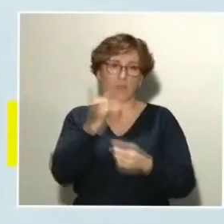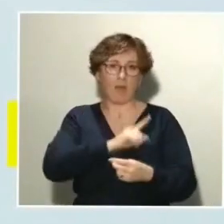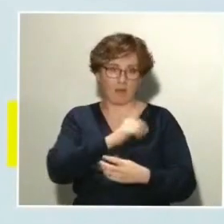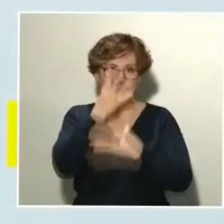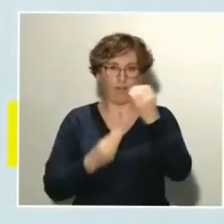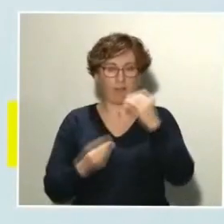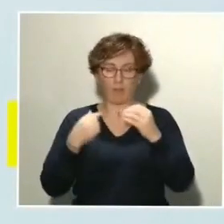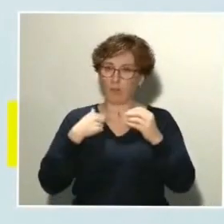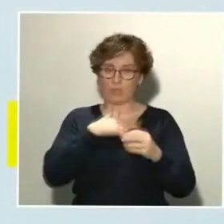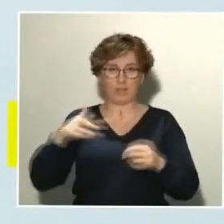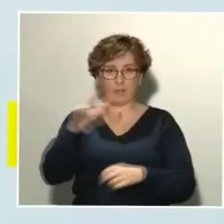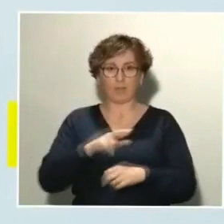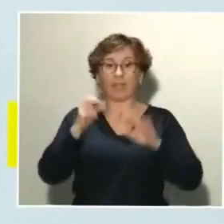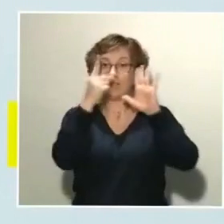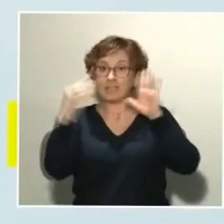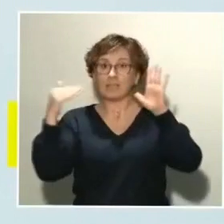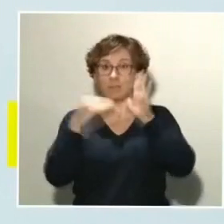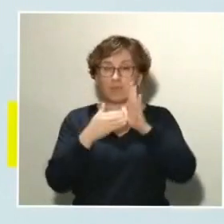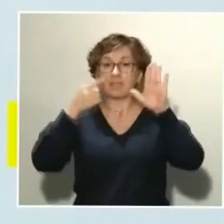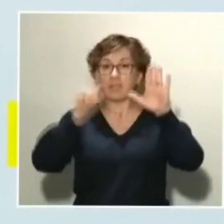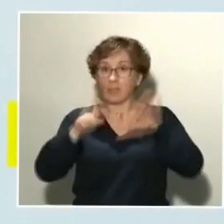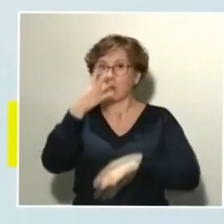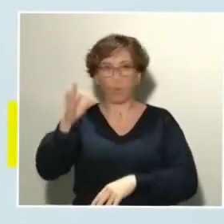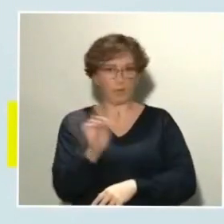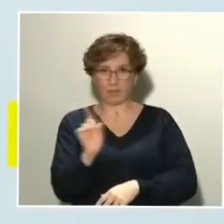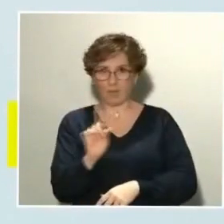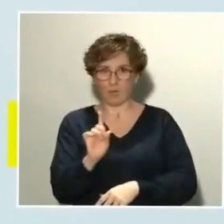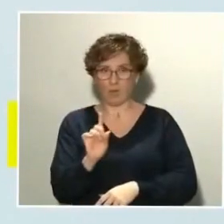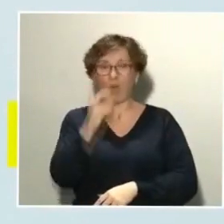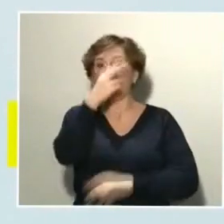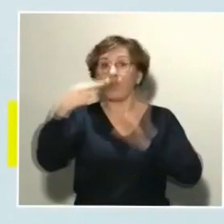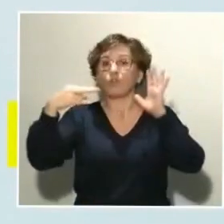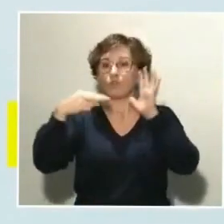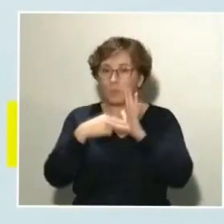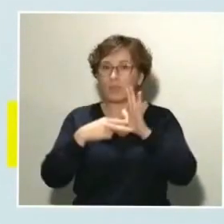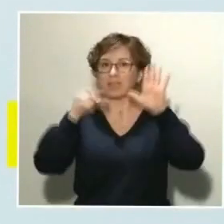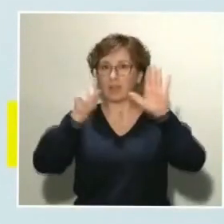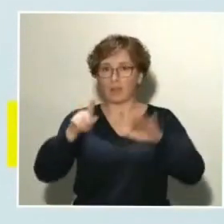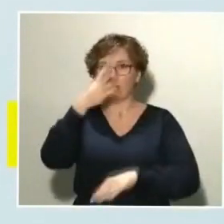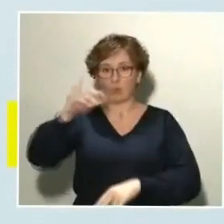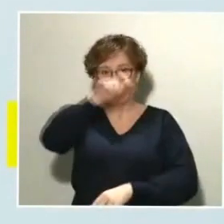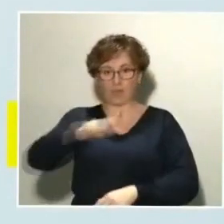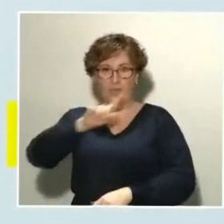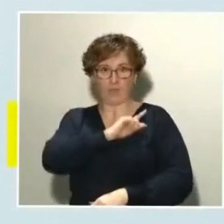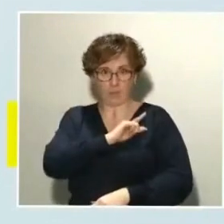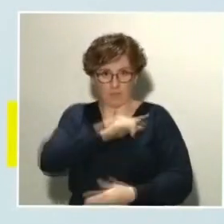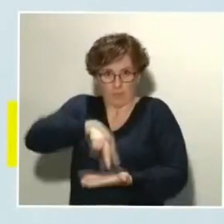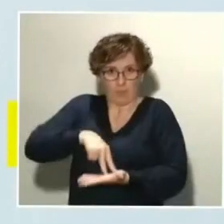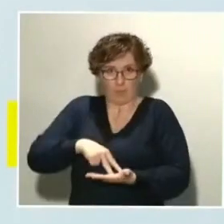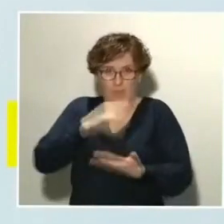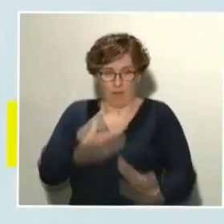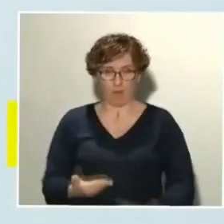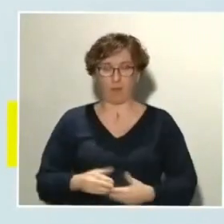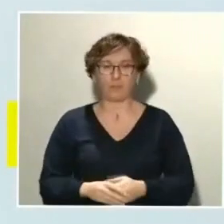.640 efectivos, son 2.640 efectivos los que hay hoy. En segundo lugar, pues